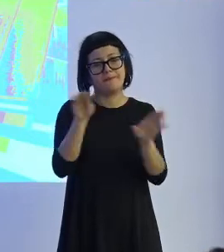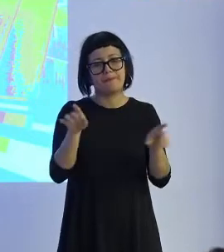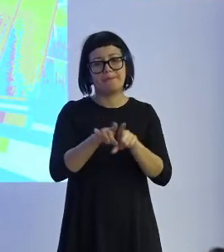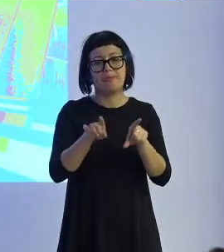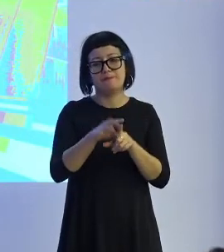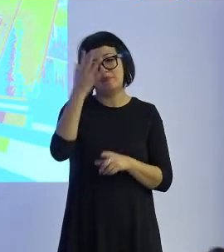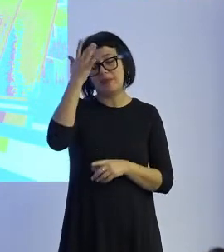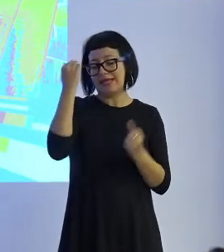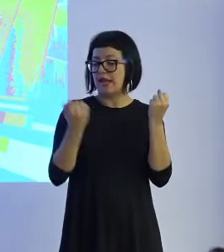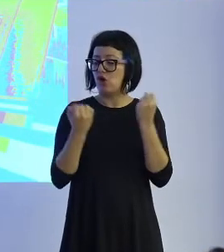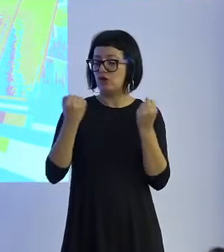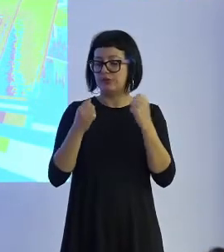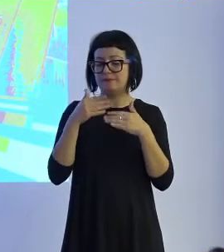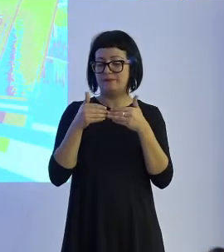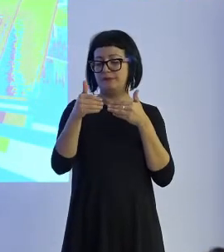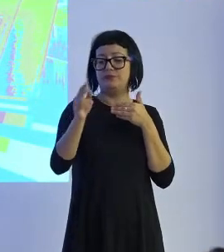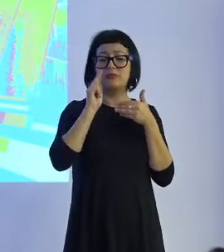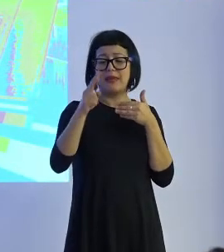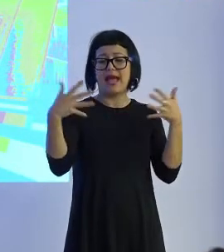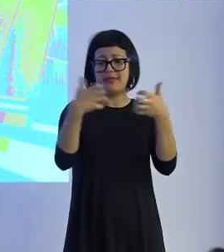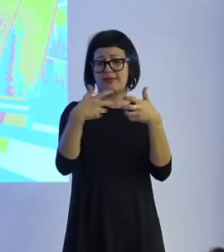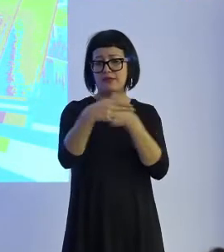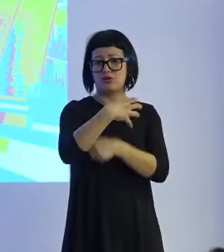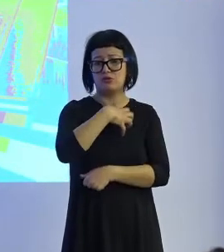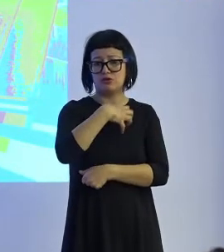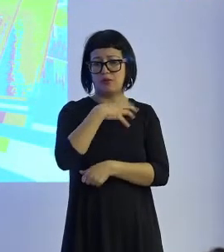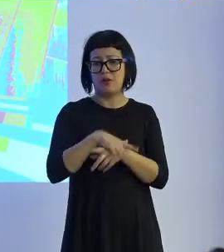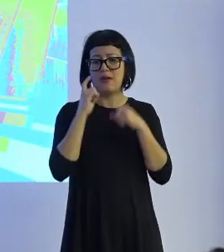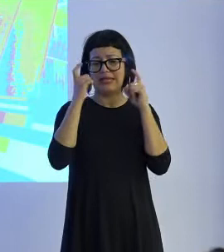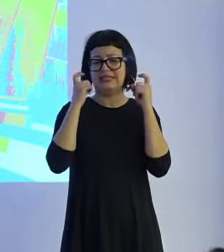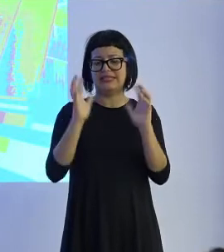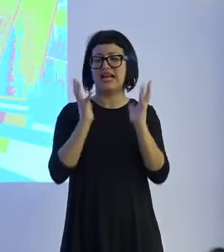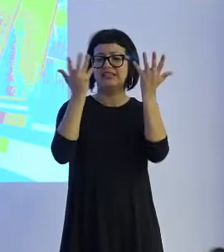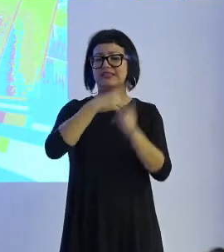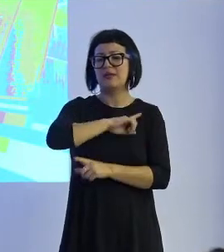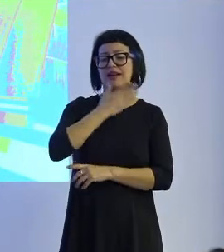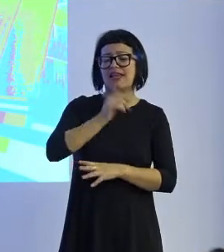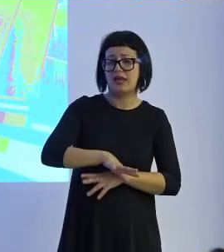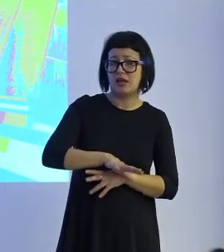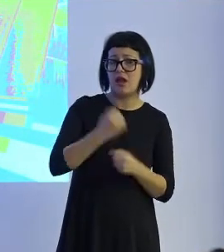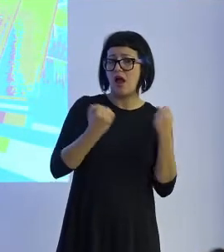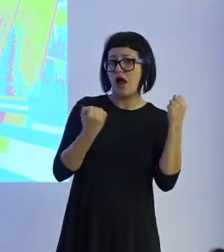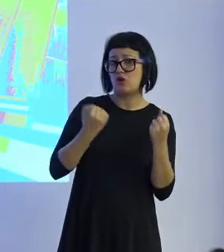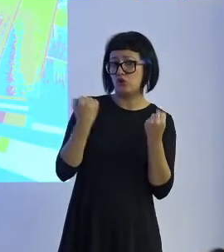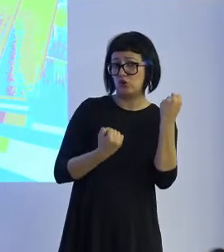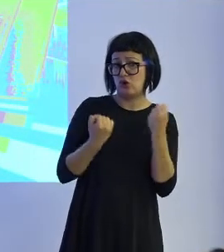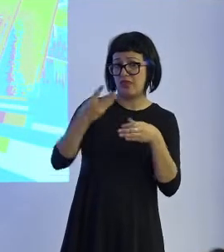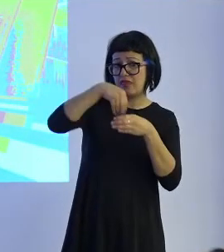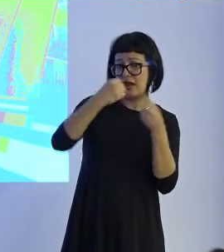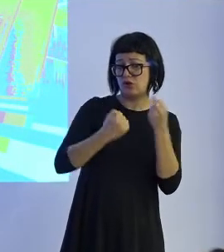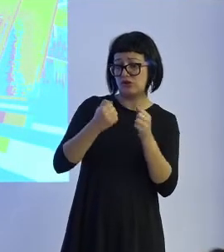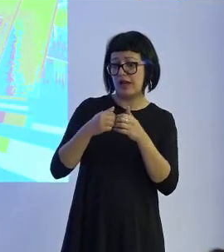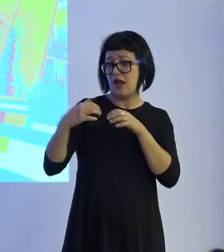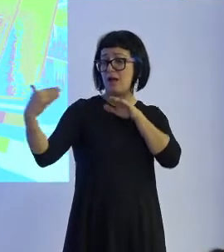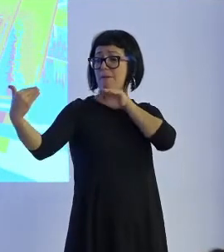que prevea un accidente completamente inevitable, a quién va a intentar salvar? ¿Al conductor del vehículo? ¿Al